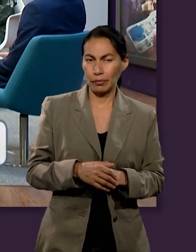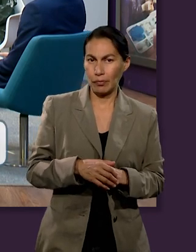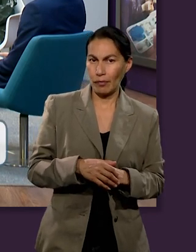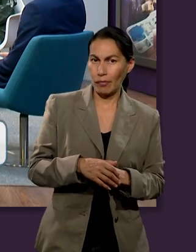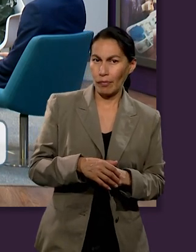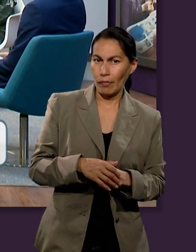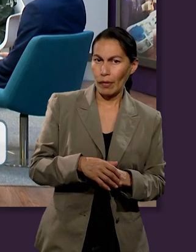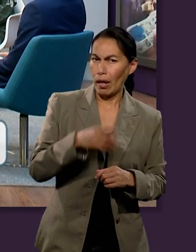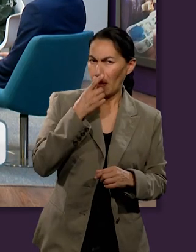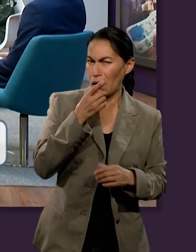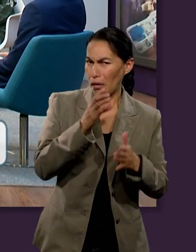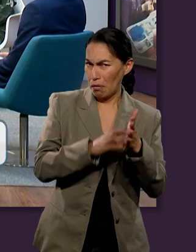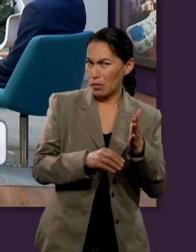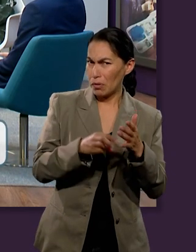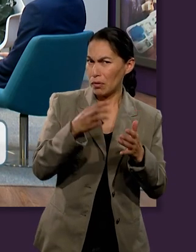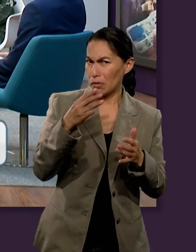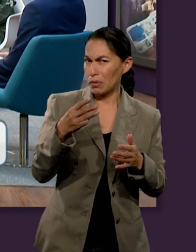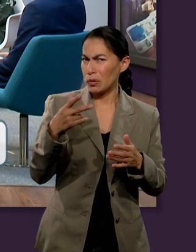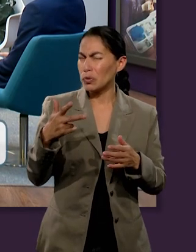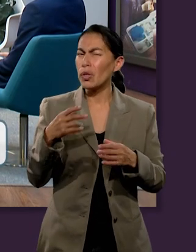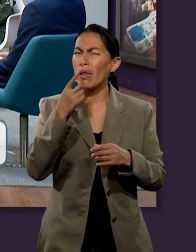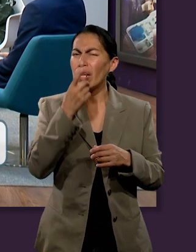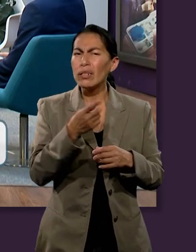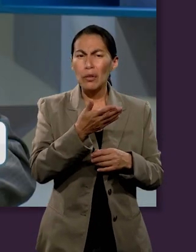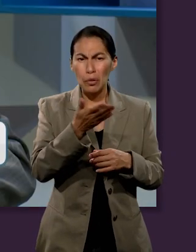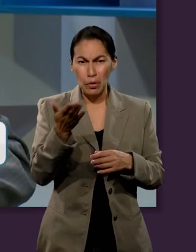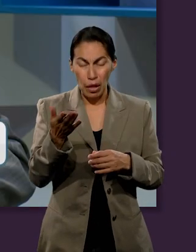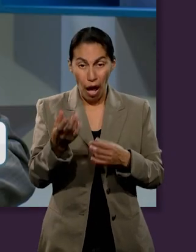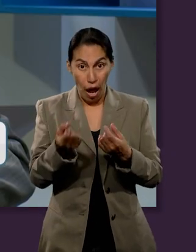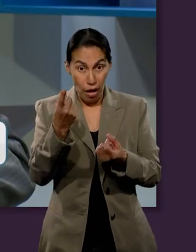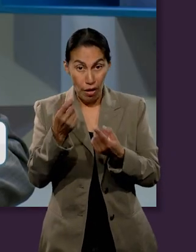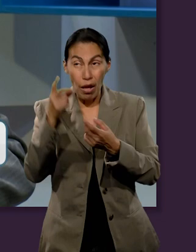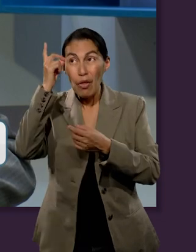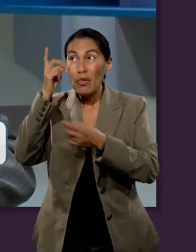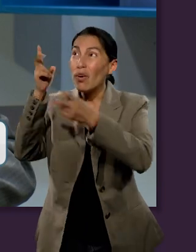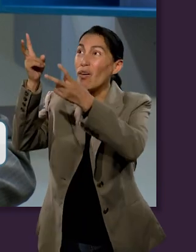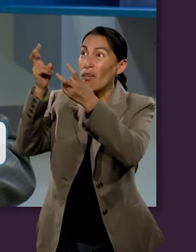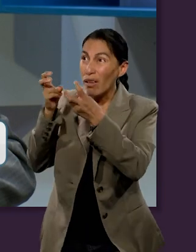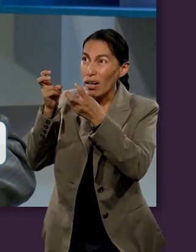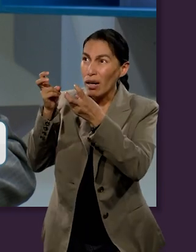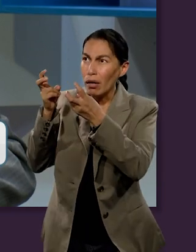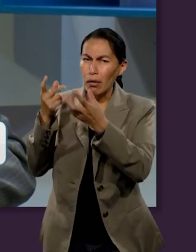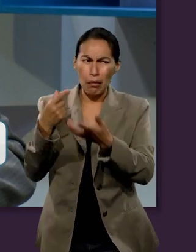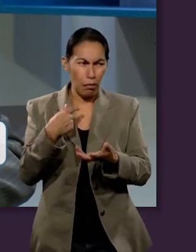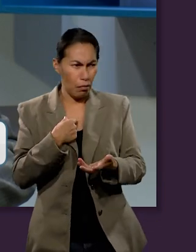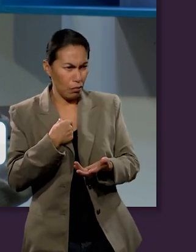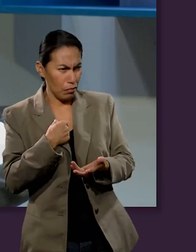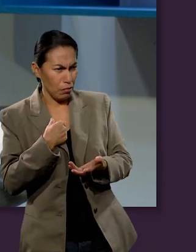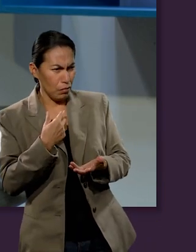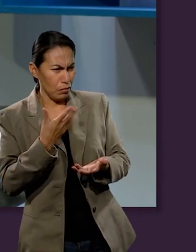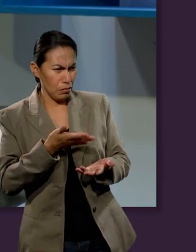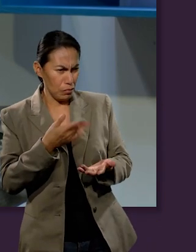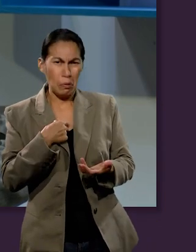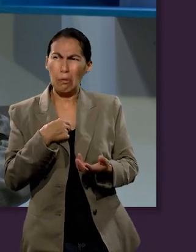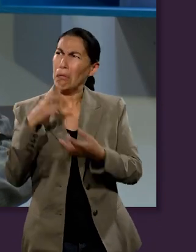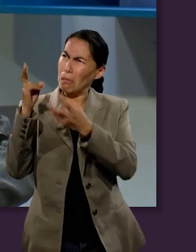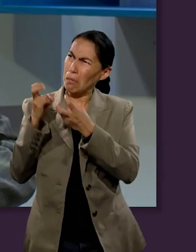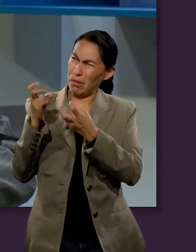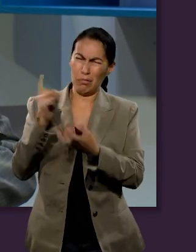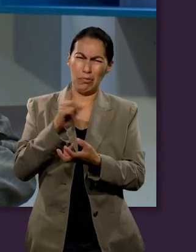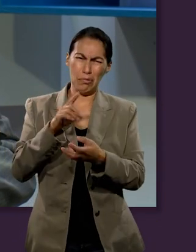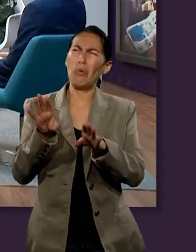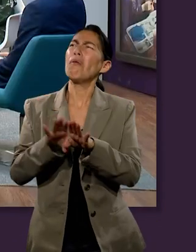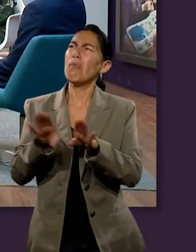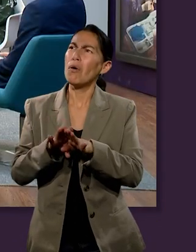8, hace primero la pregunta, ¿Robará el hombre a Dios? Pues vosotros me habéis robado. Y aún preguntáis en qué te hemos robado. En vuestros diezmos y